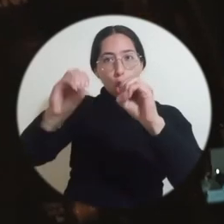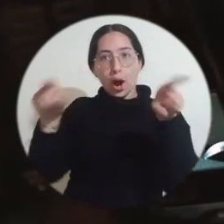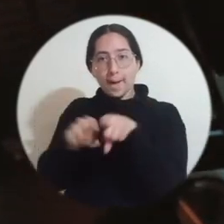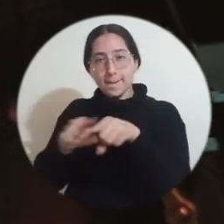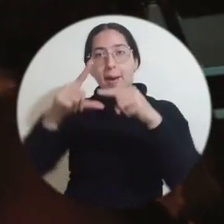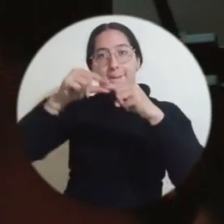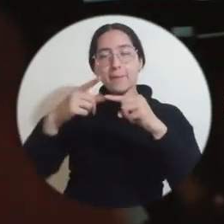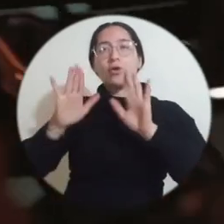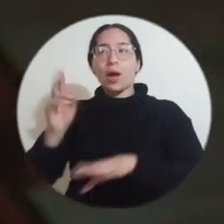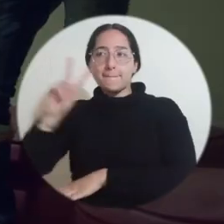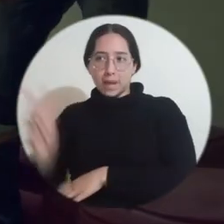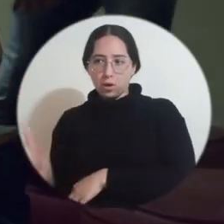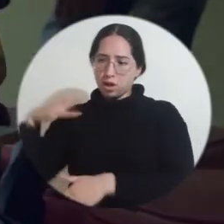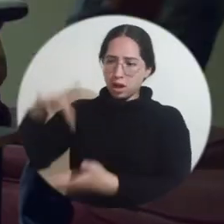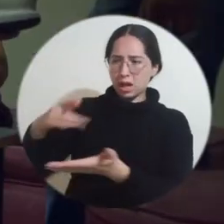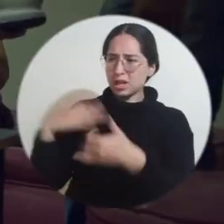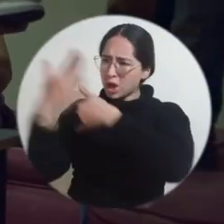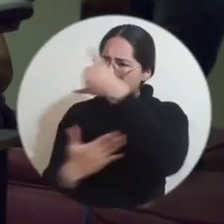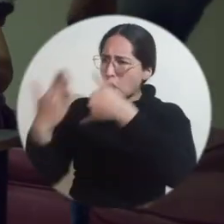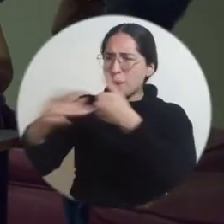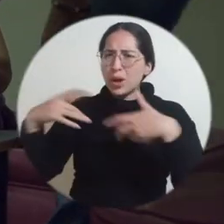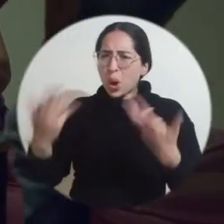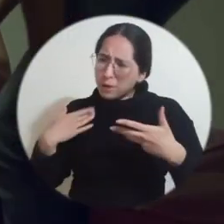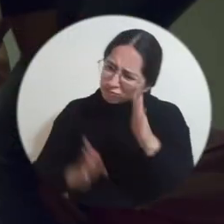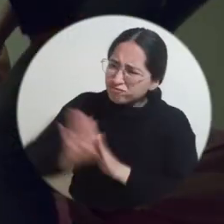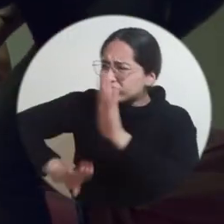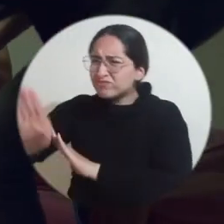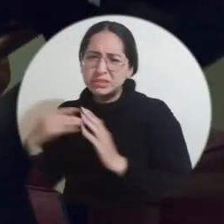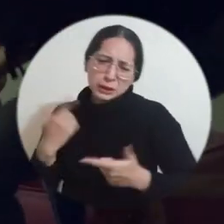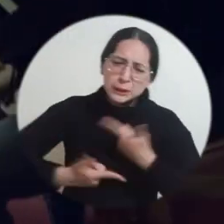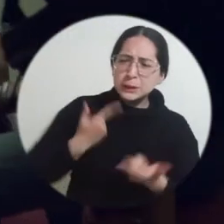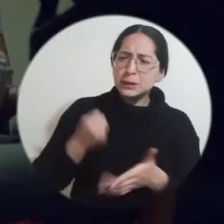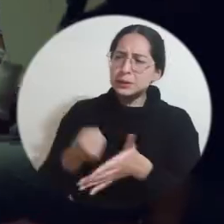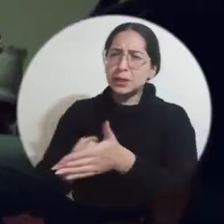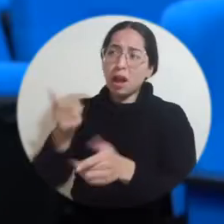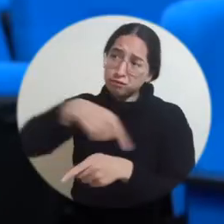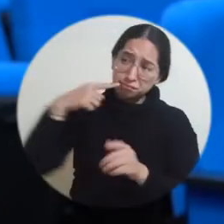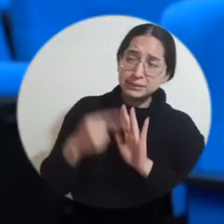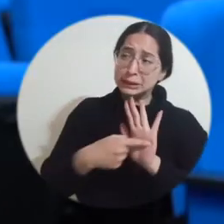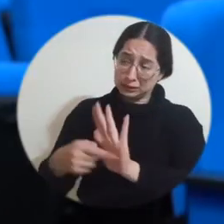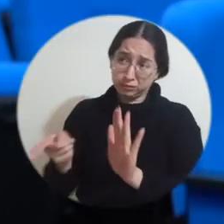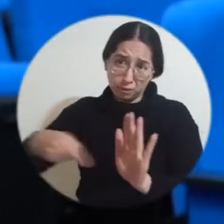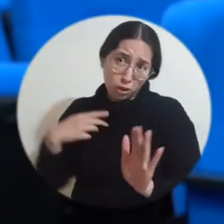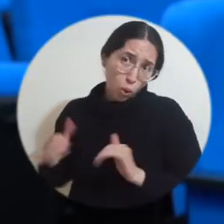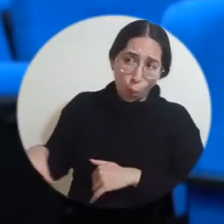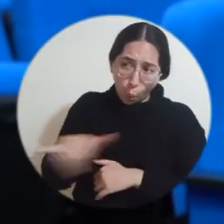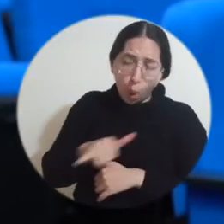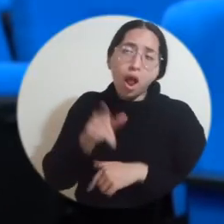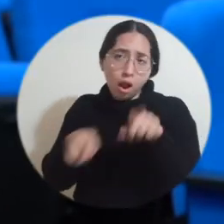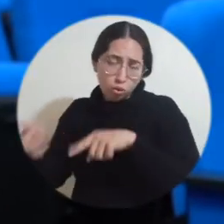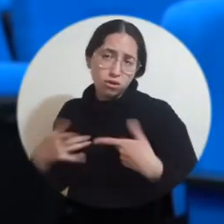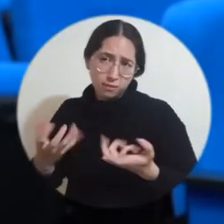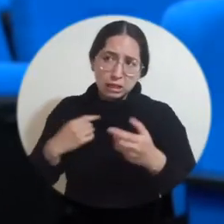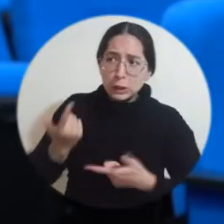venezolanos que buscan oportunidades en Colombia para generar un mensaje de empatía hacia los migrantes. El mensaje principalmente es esa empatía